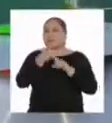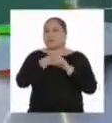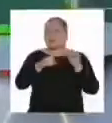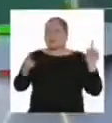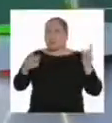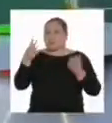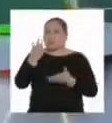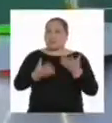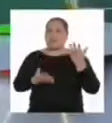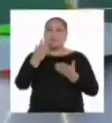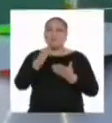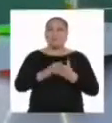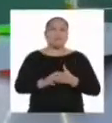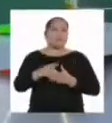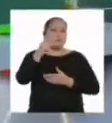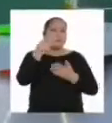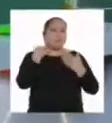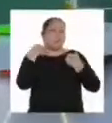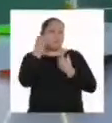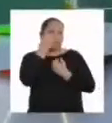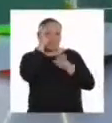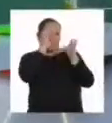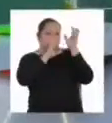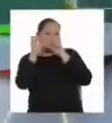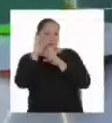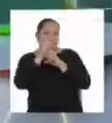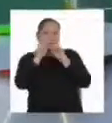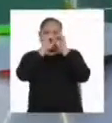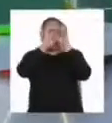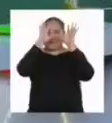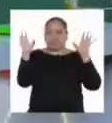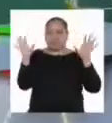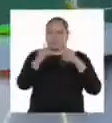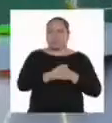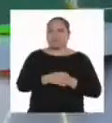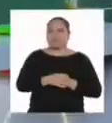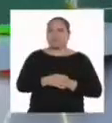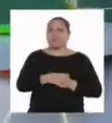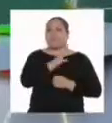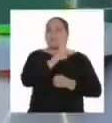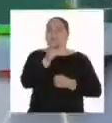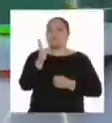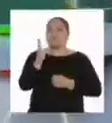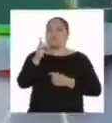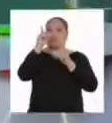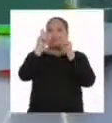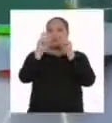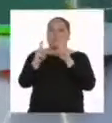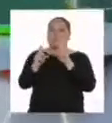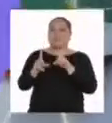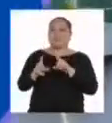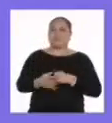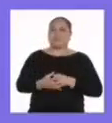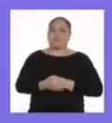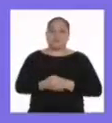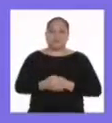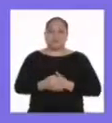Pero, quizá, aún tengan alguna duda. Y para aclararlas, nos vamos al bloque de preguntas.